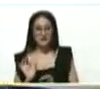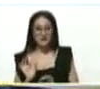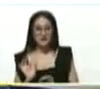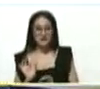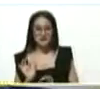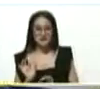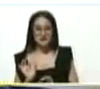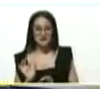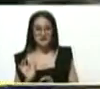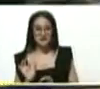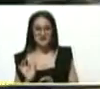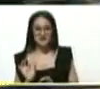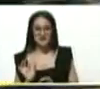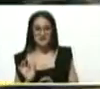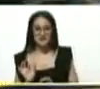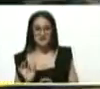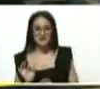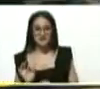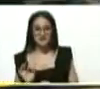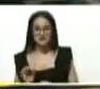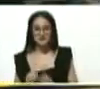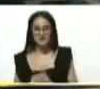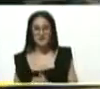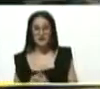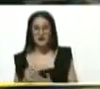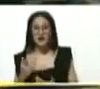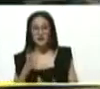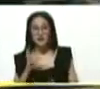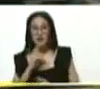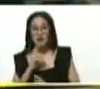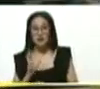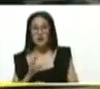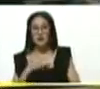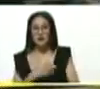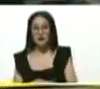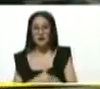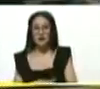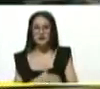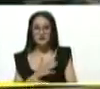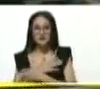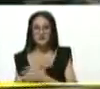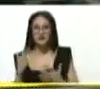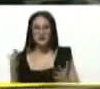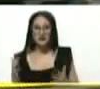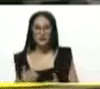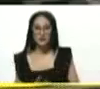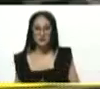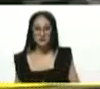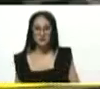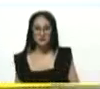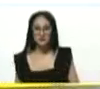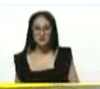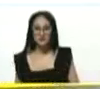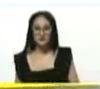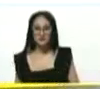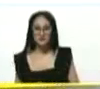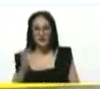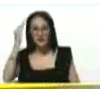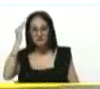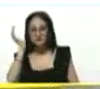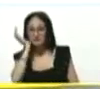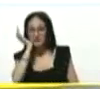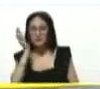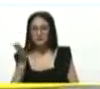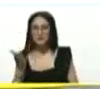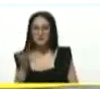perturbó. Ahí estaba ella, serenita, dando respuesta en la calle. La felicito. Compañera Carmen Teresa Meléndez